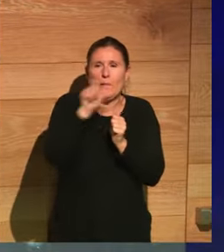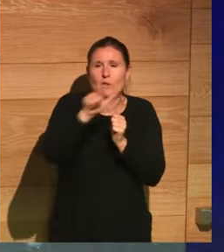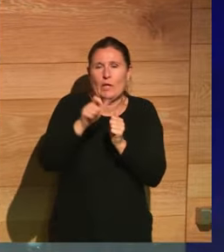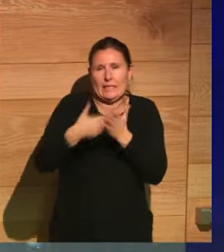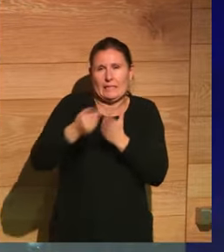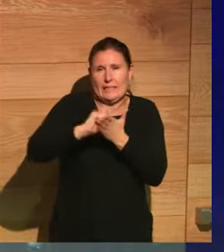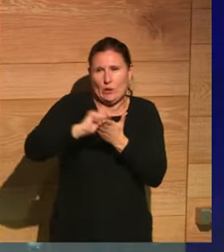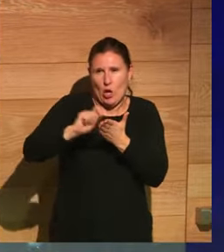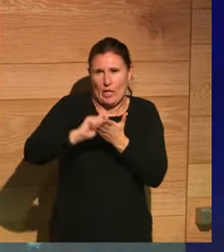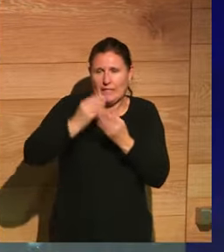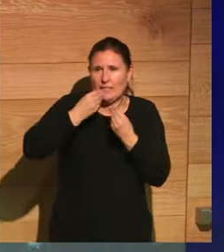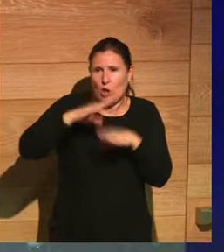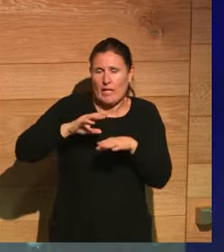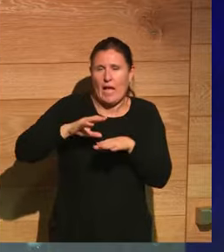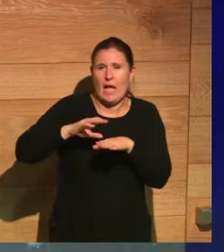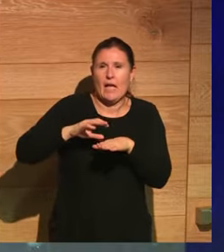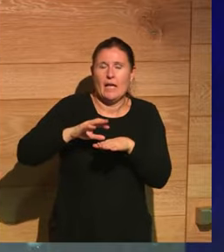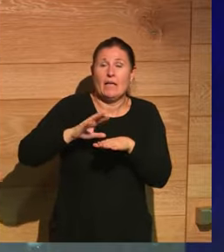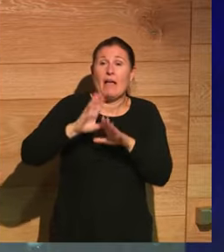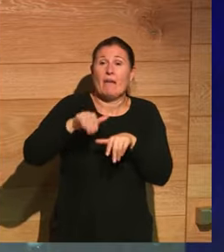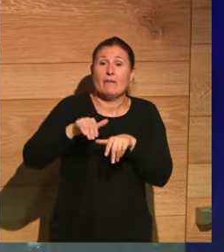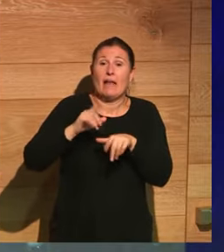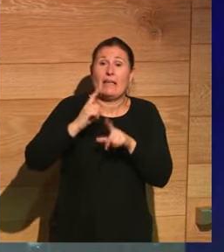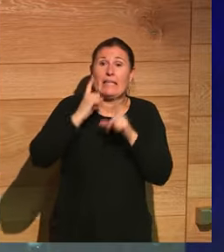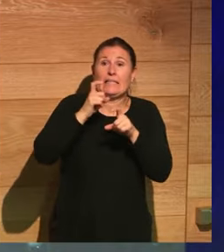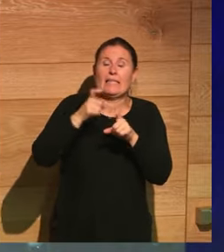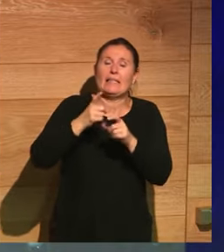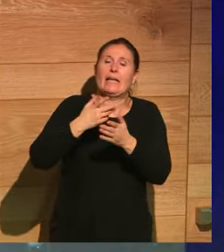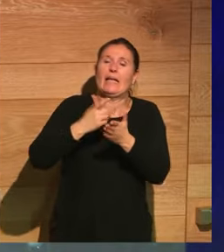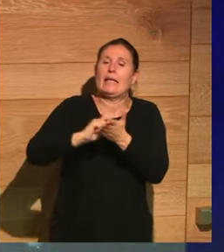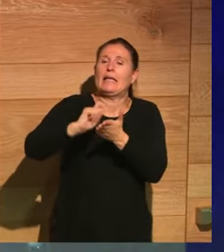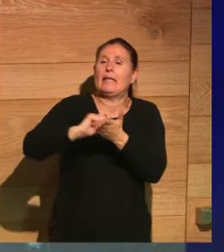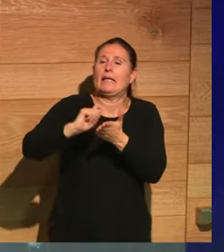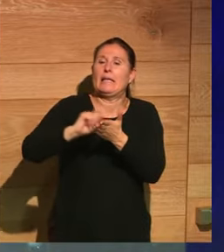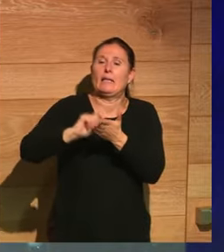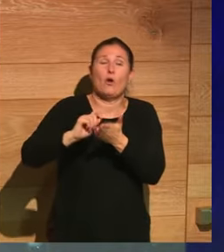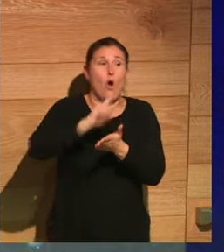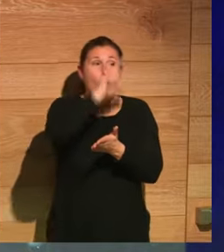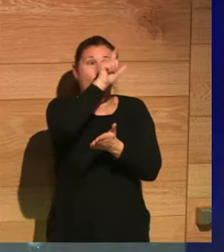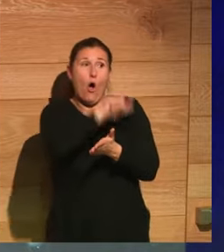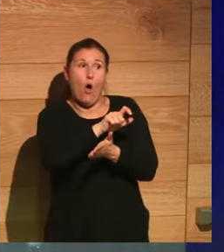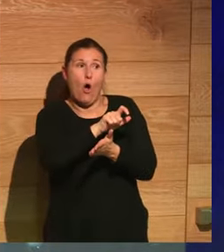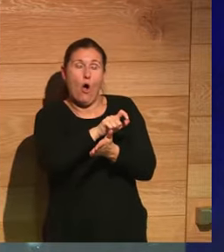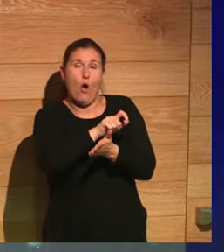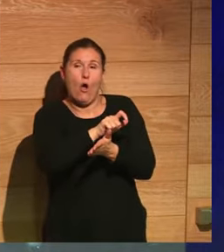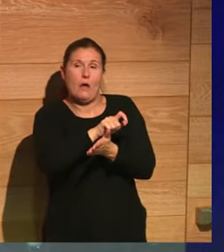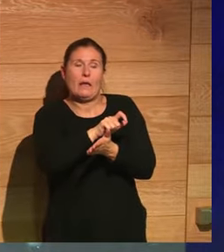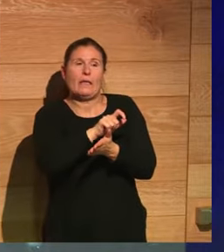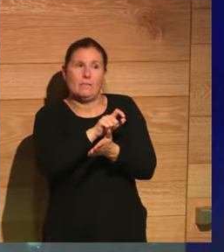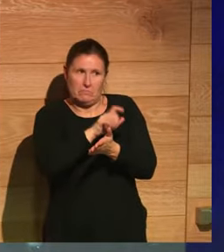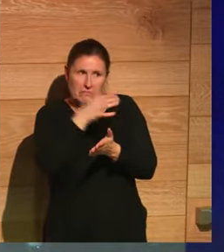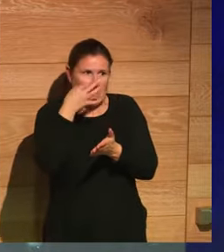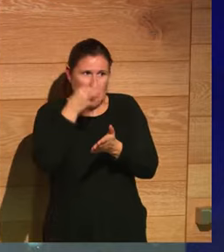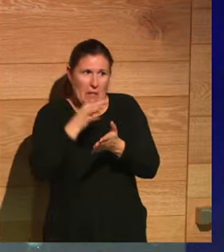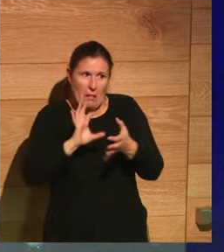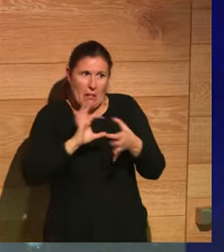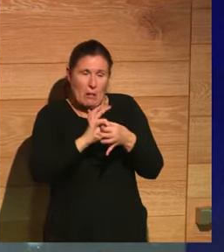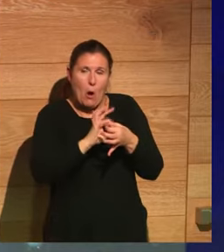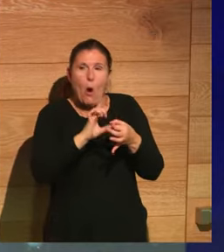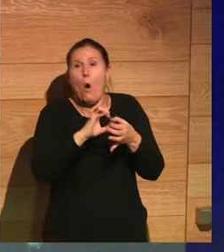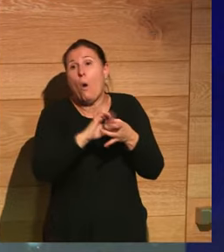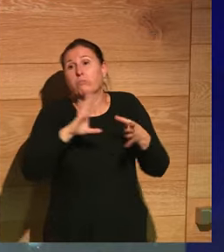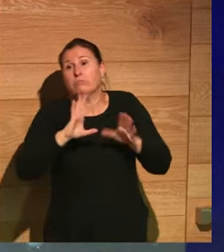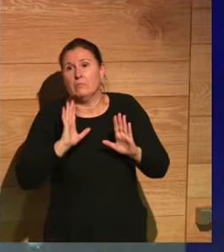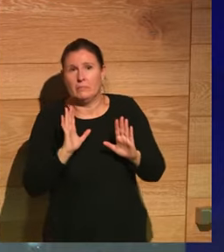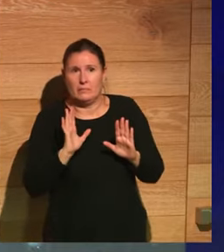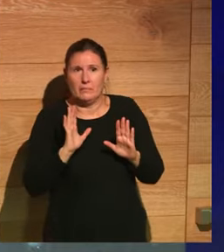que realmente lo que está haciendo es construir una figura pública que puede tener o no que ver con el resto. Que esa manipulación